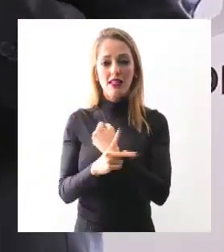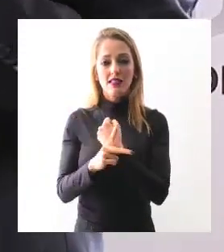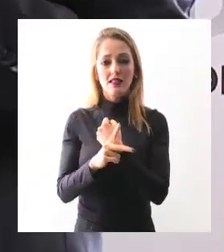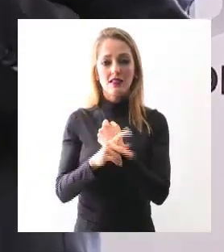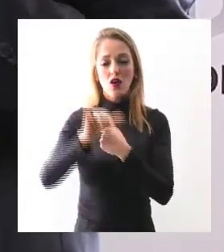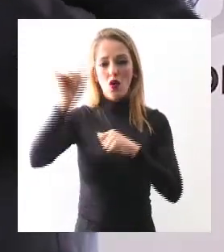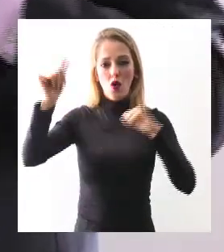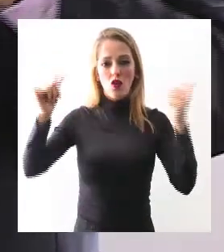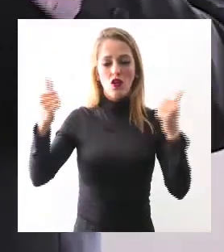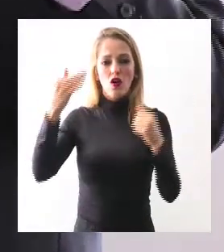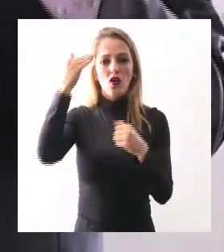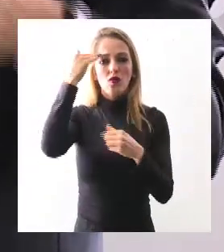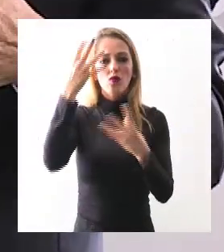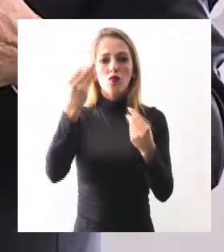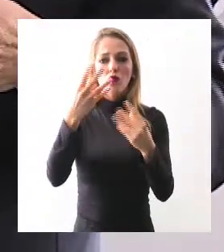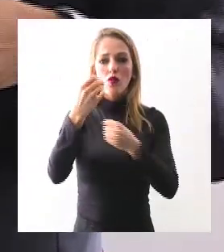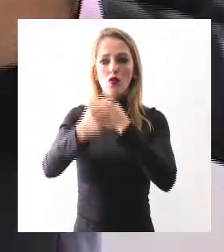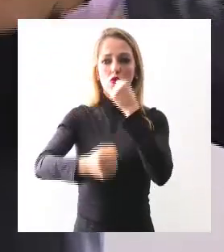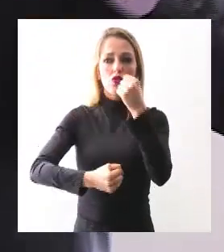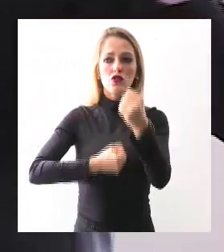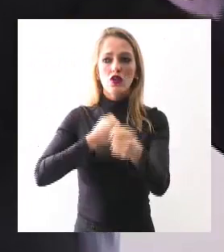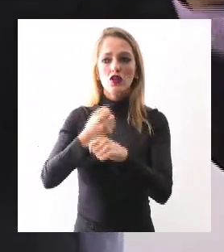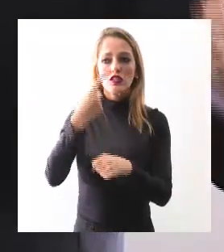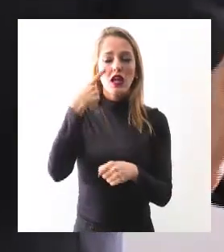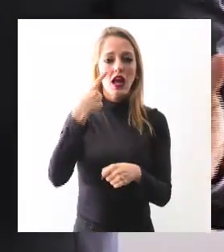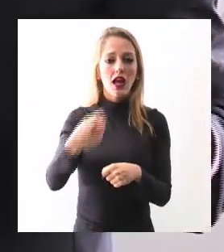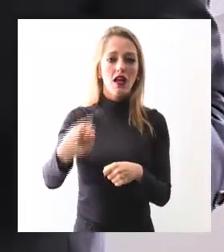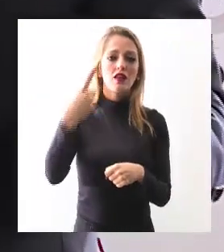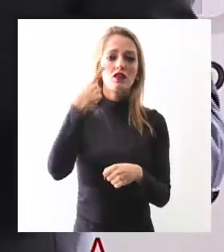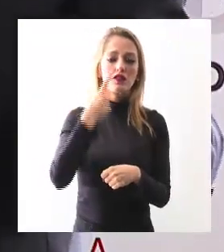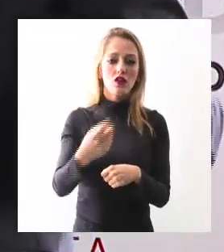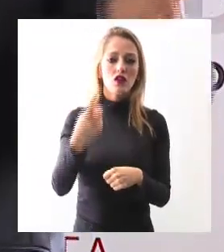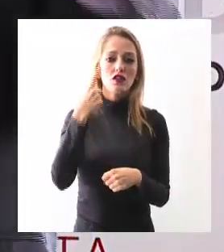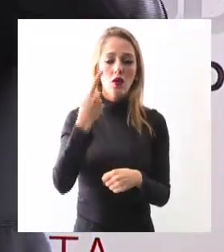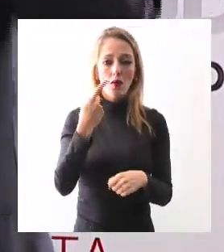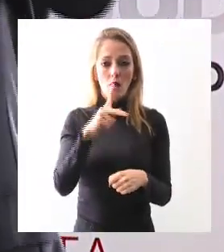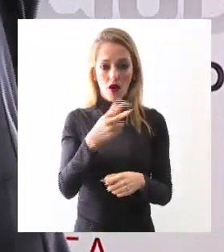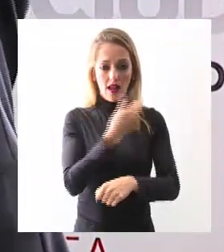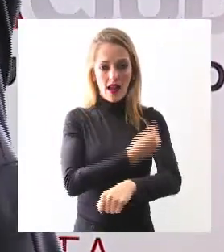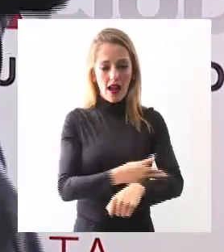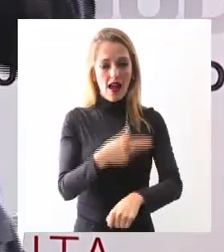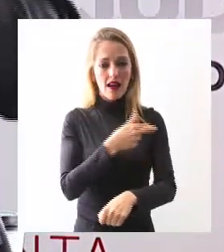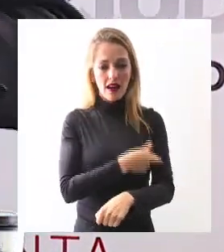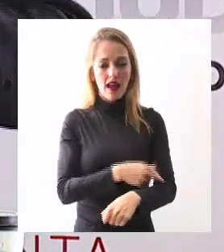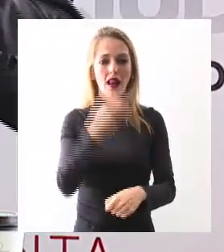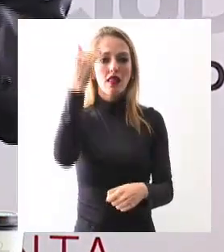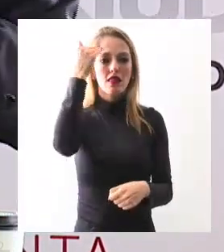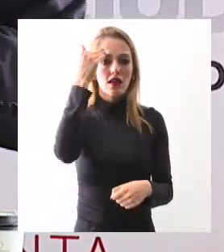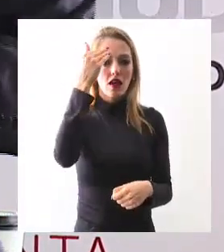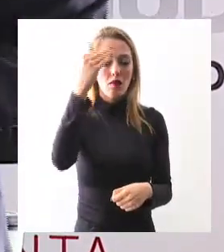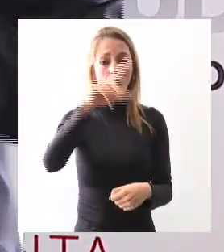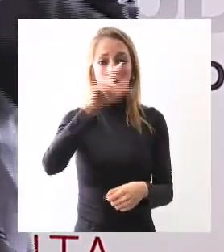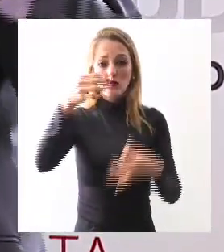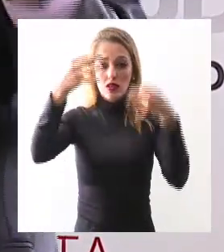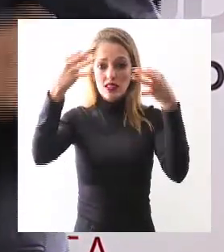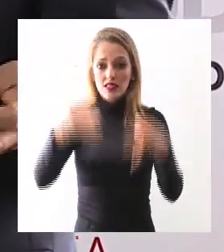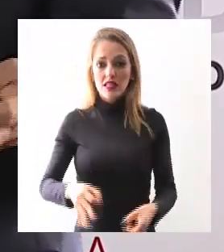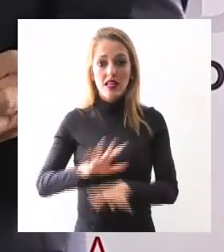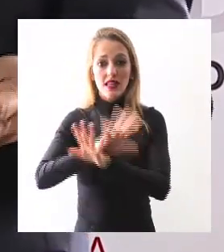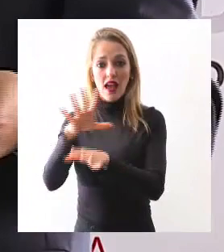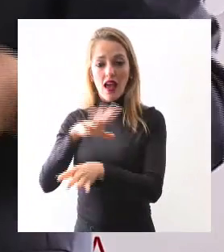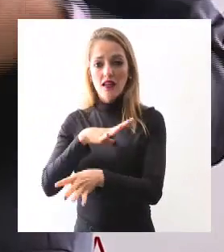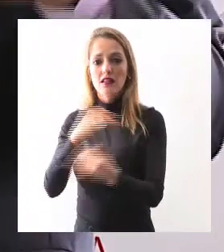para consolidarlo porque una cosa es implementarlo y otra cosa es consolidarlo y la consolidación vendrá a base de la